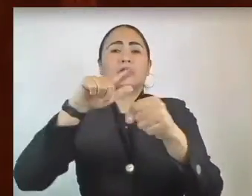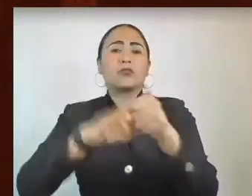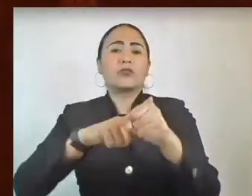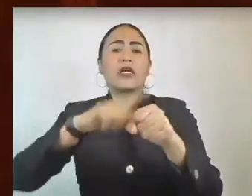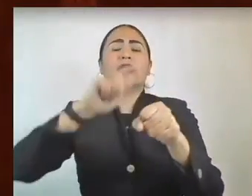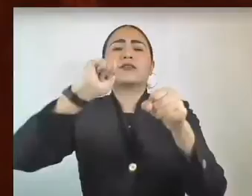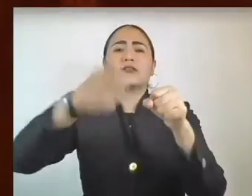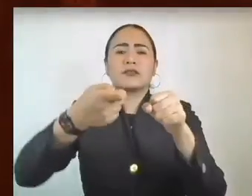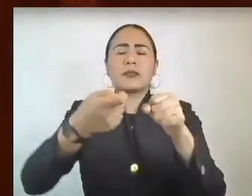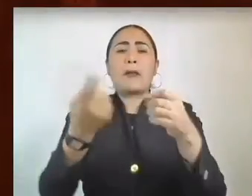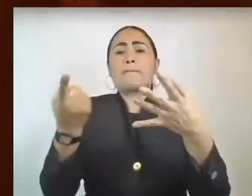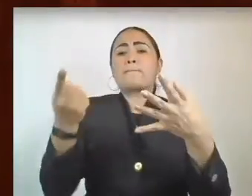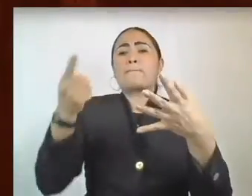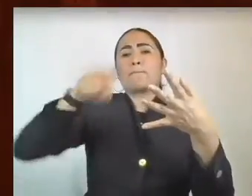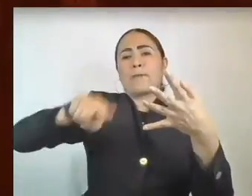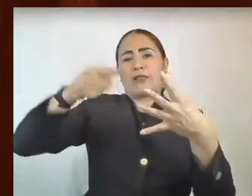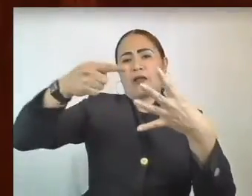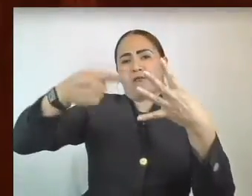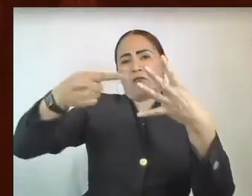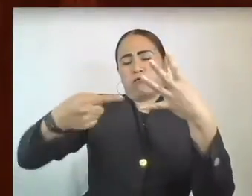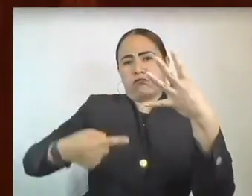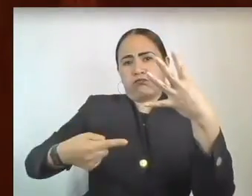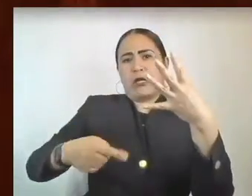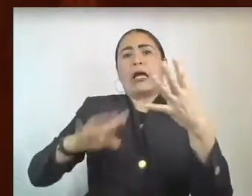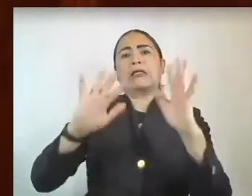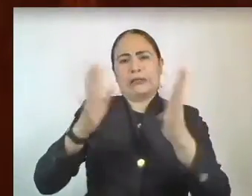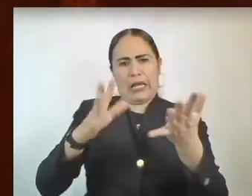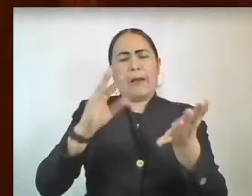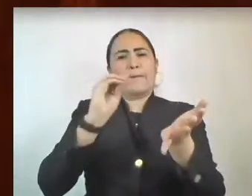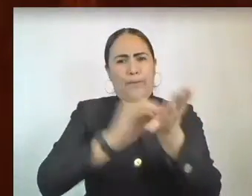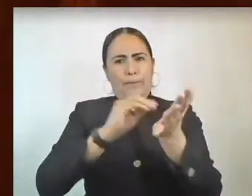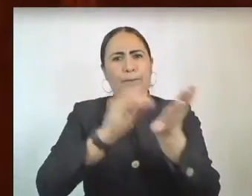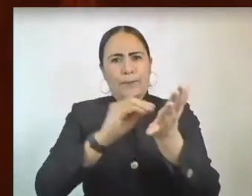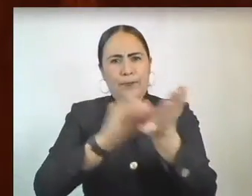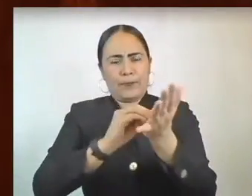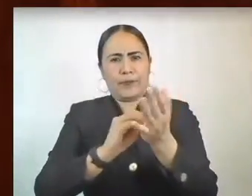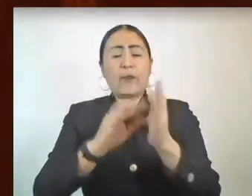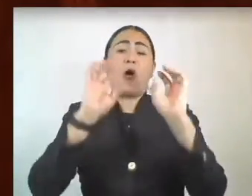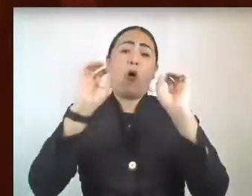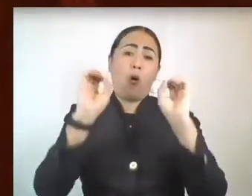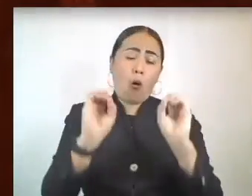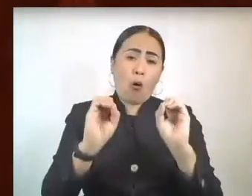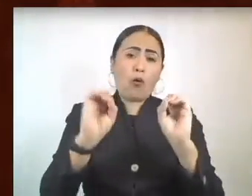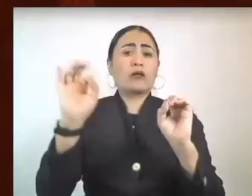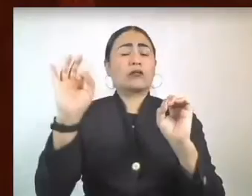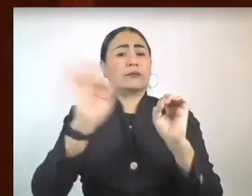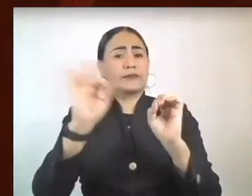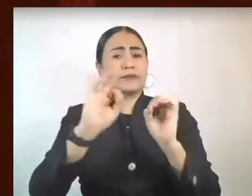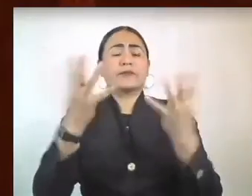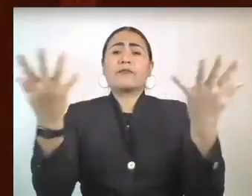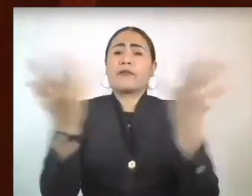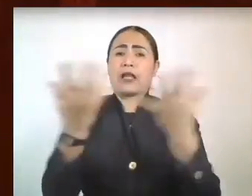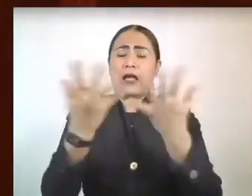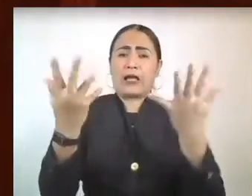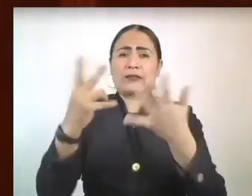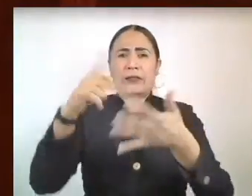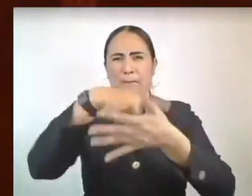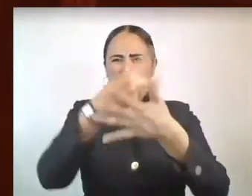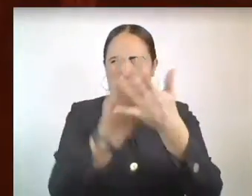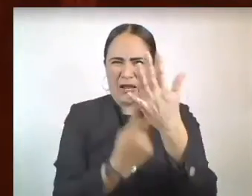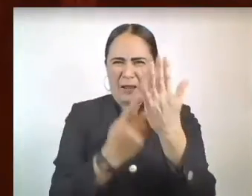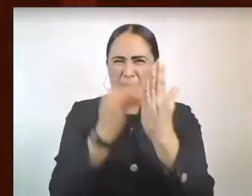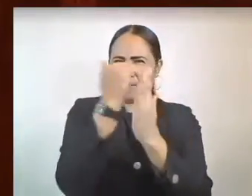mandatos de cumplimiento a ordenamientos ya vigentes o bien a la realización de una planeación baseada